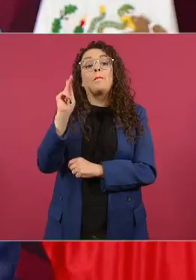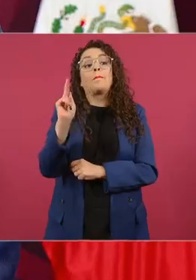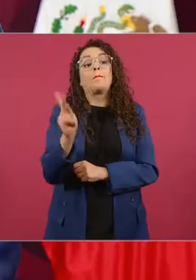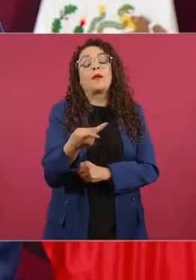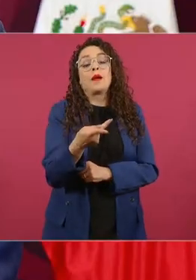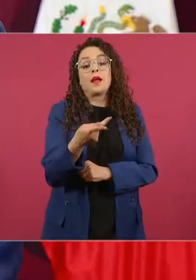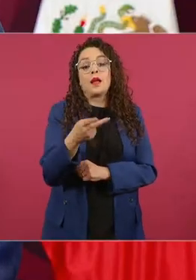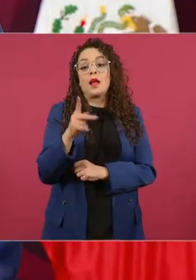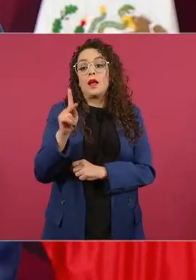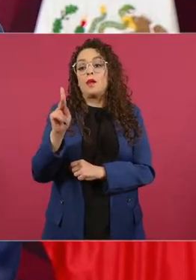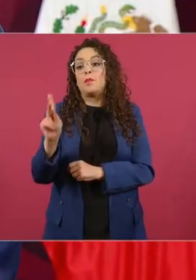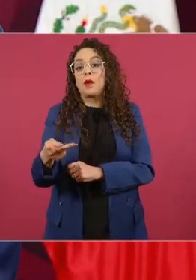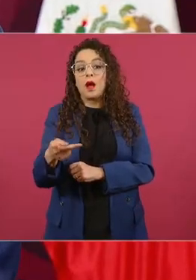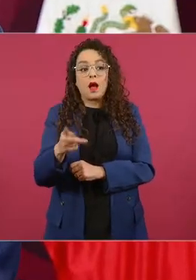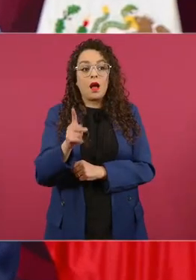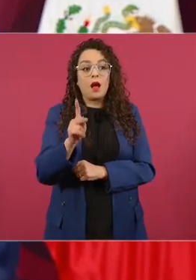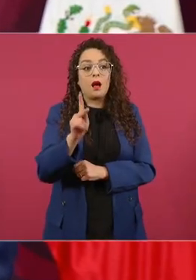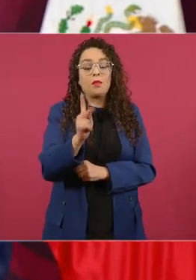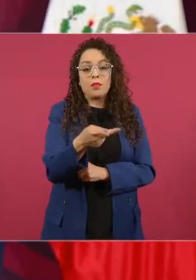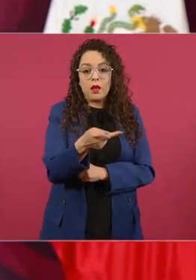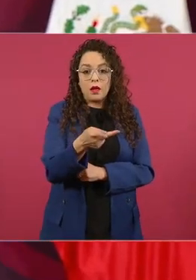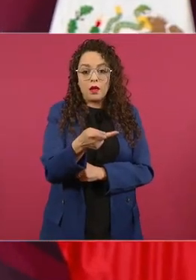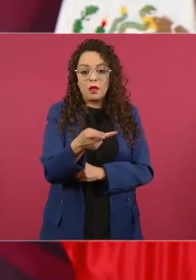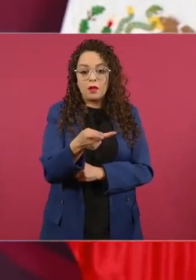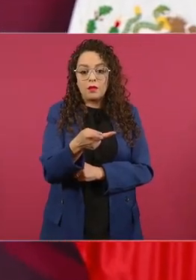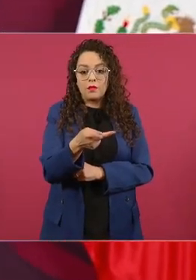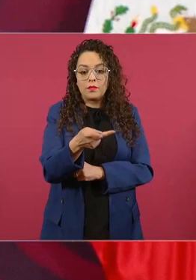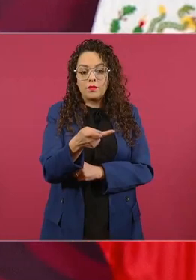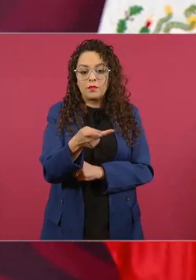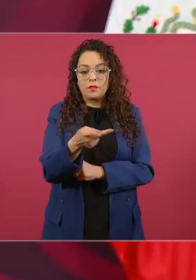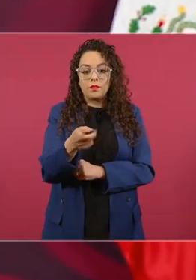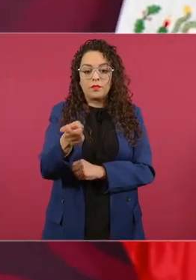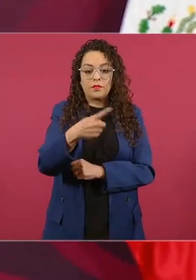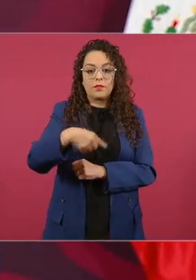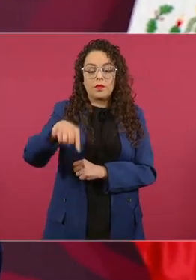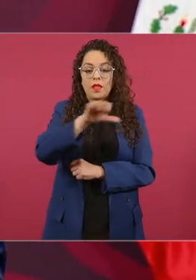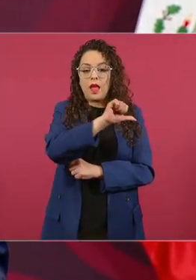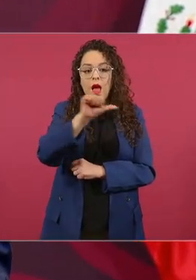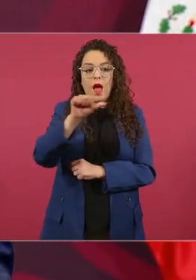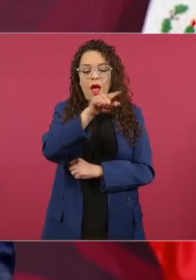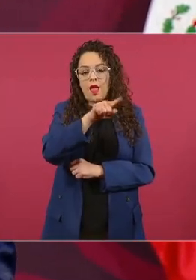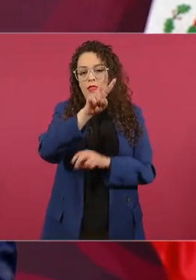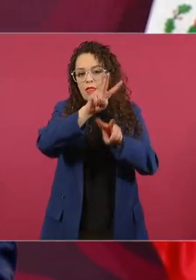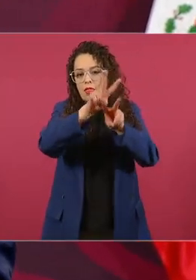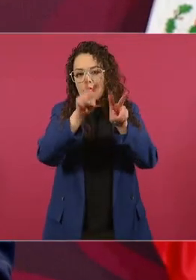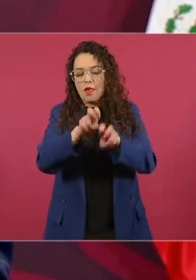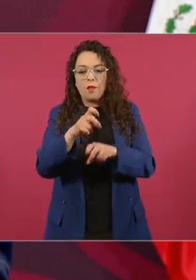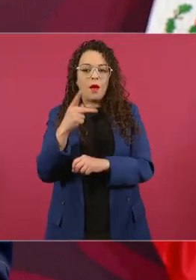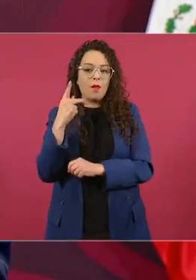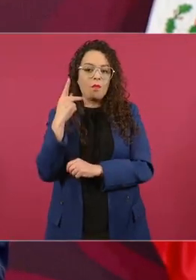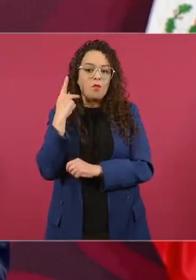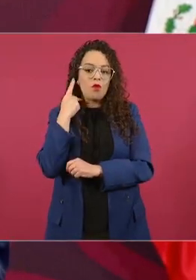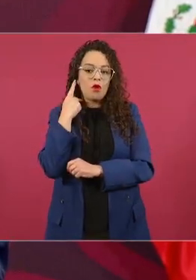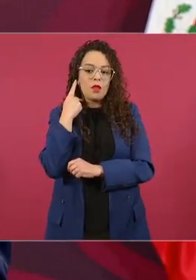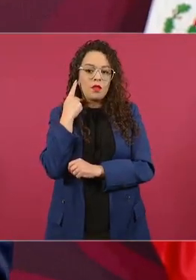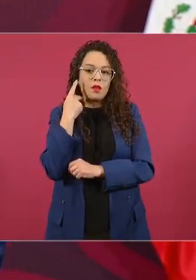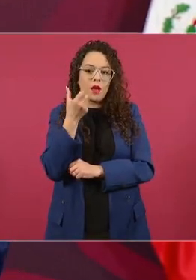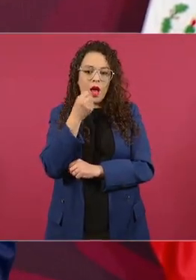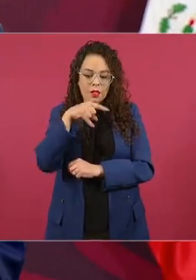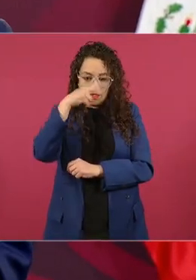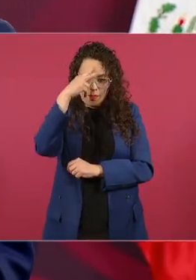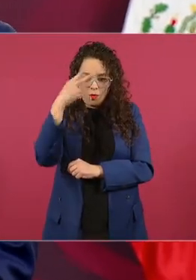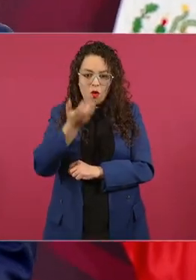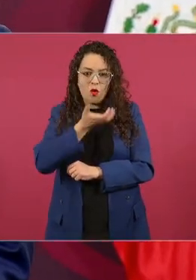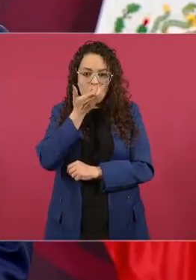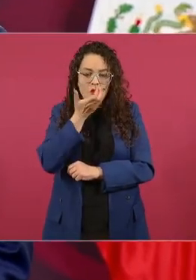y todo lo que tiene que ver con la picaresca política tradicional mexicana el